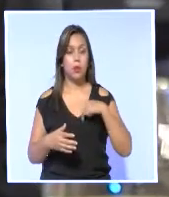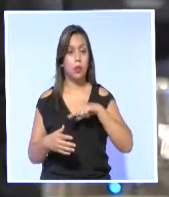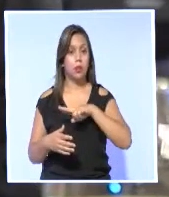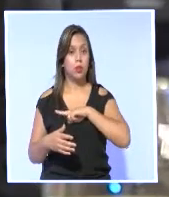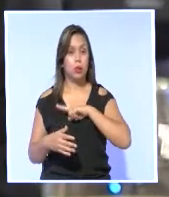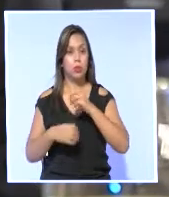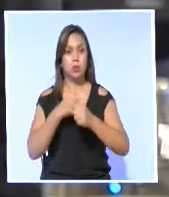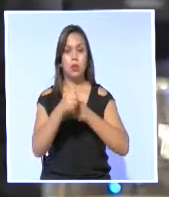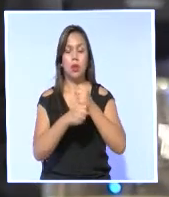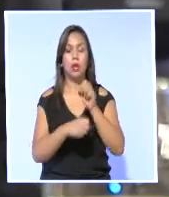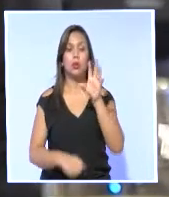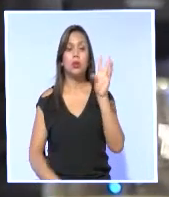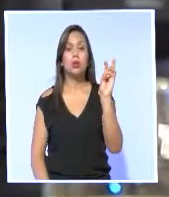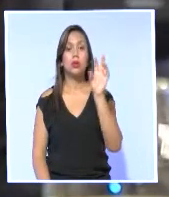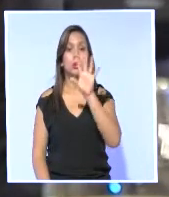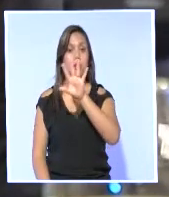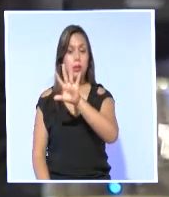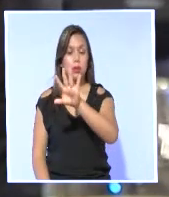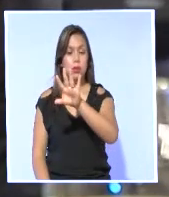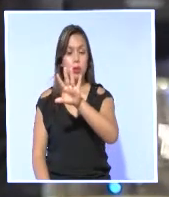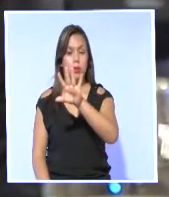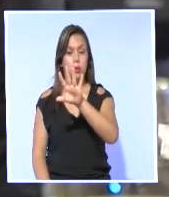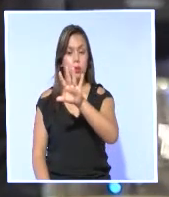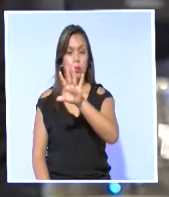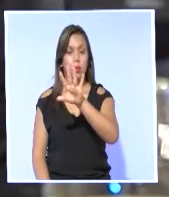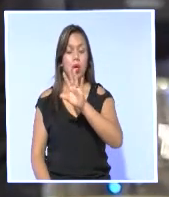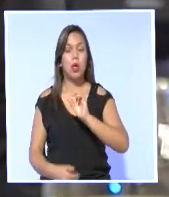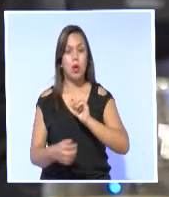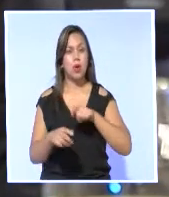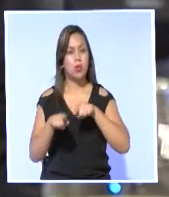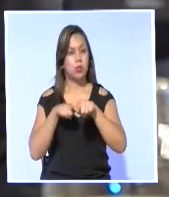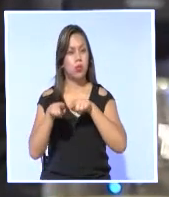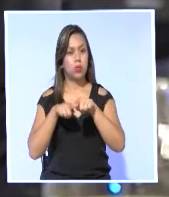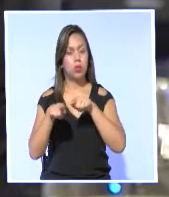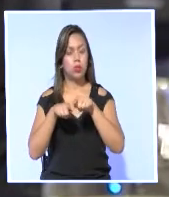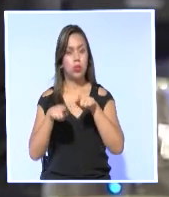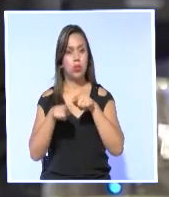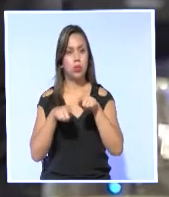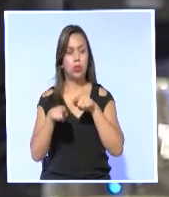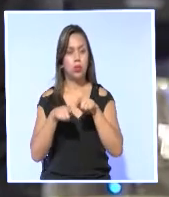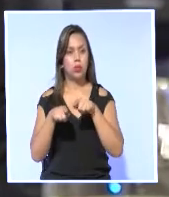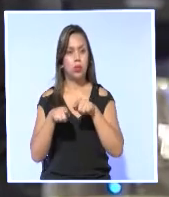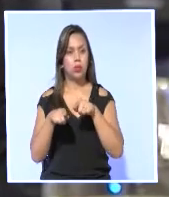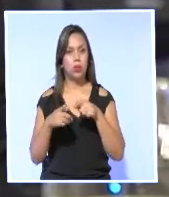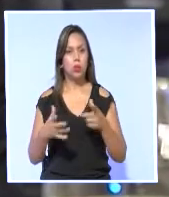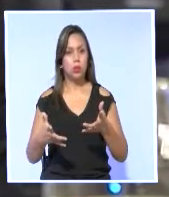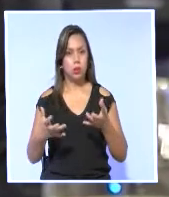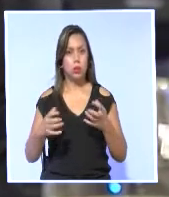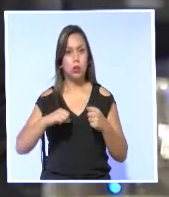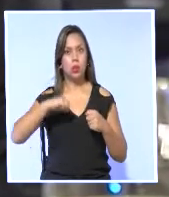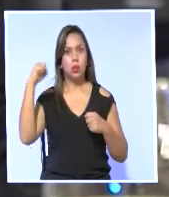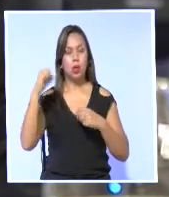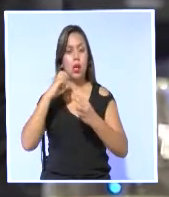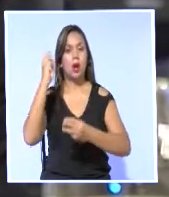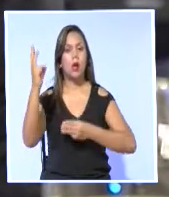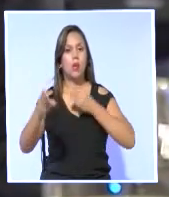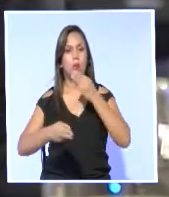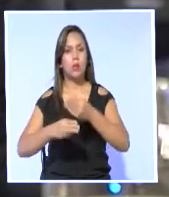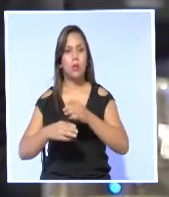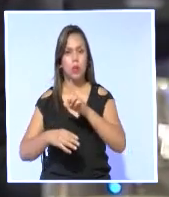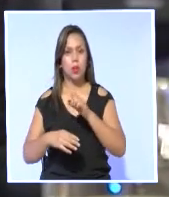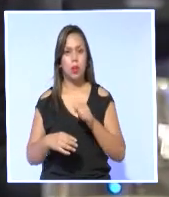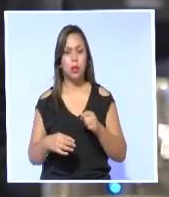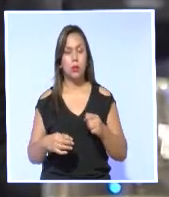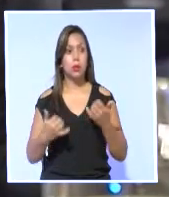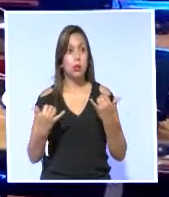años 65 que fuimos a una competencia tratando de llegar a un mundial no teníamos lo que tienen